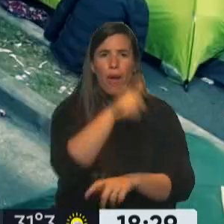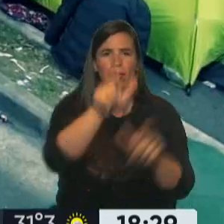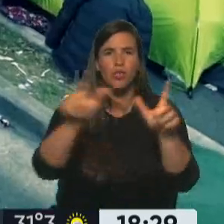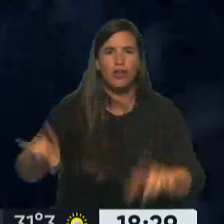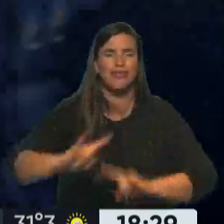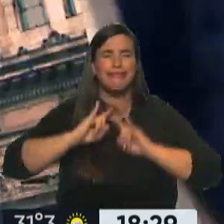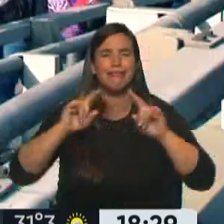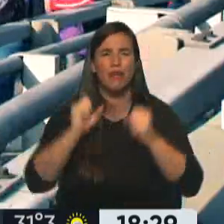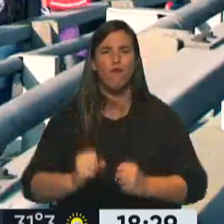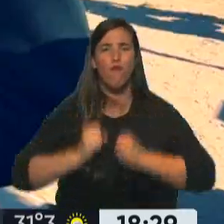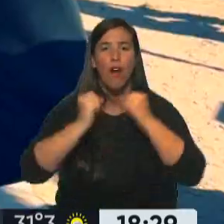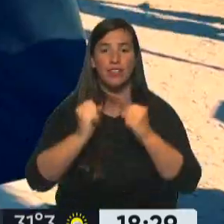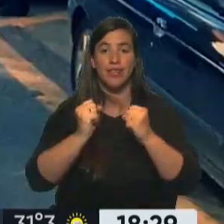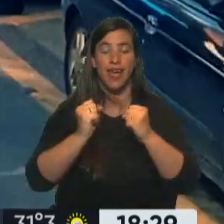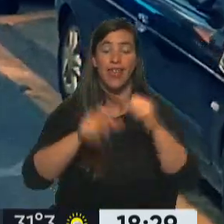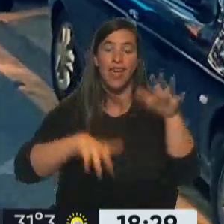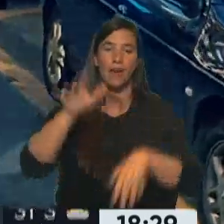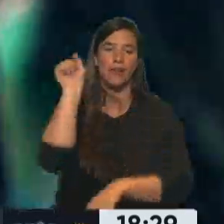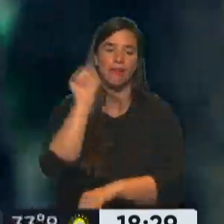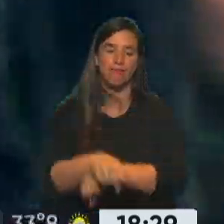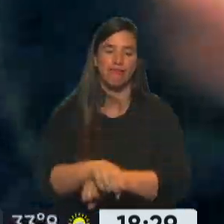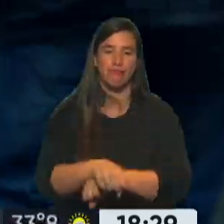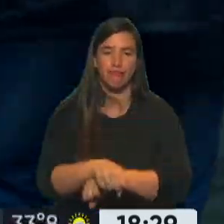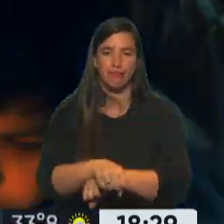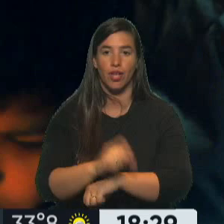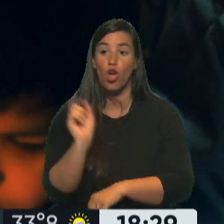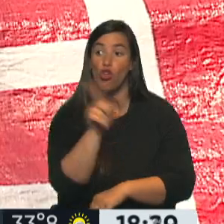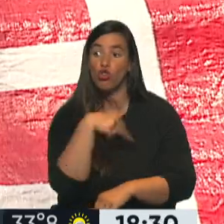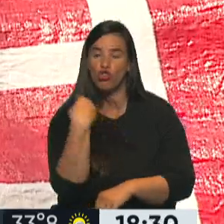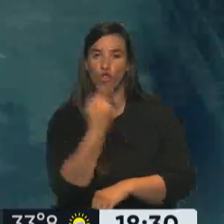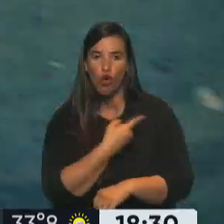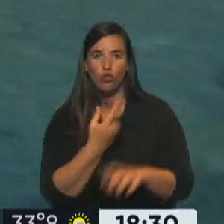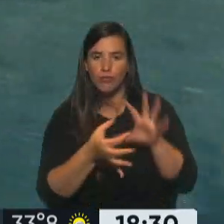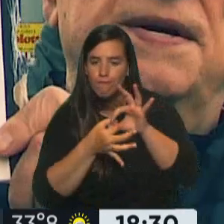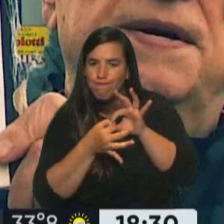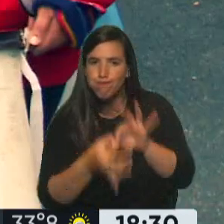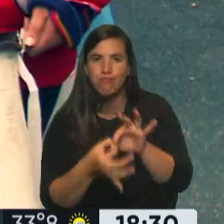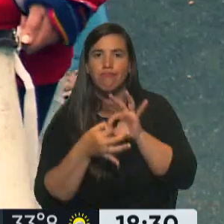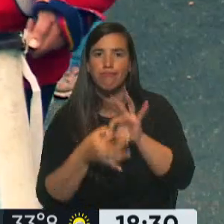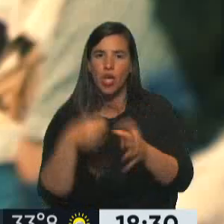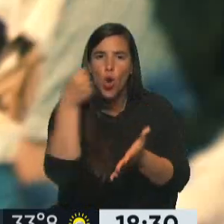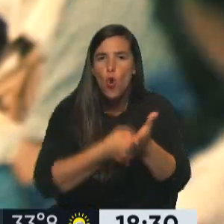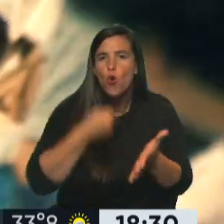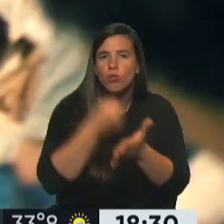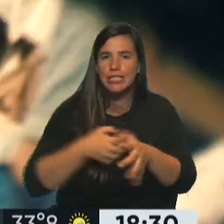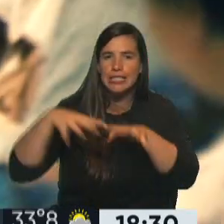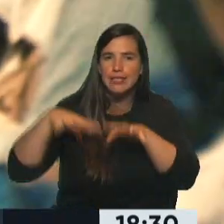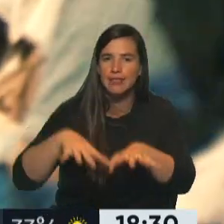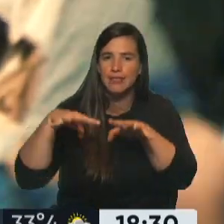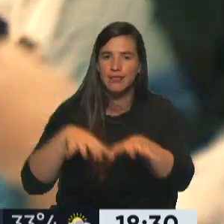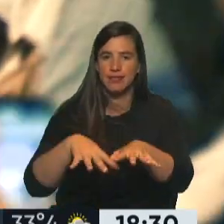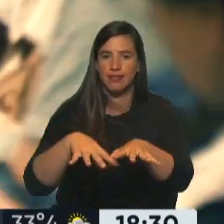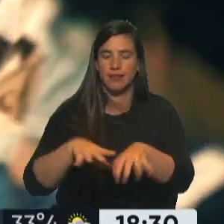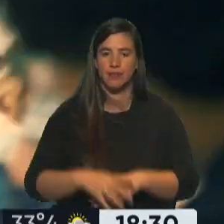no son escuchados. Somos arteria de luchas y resistencias. El nunca